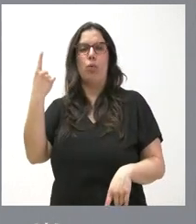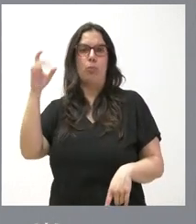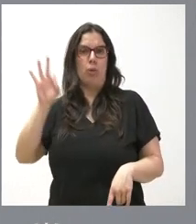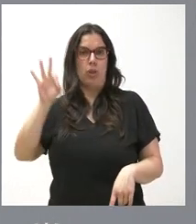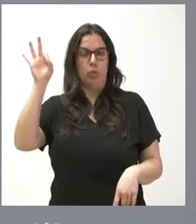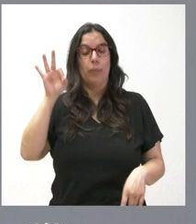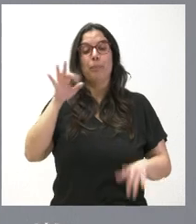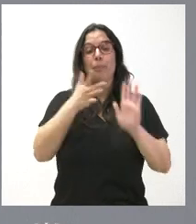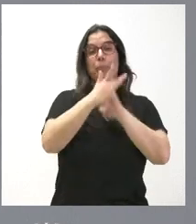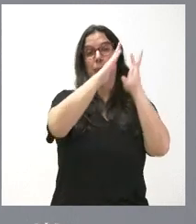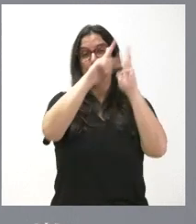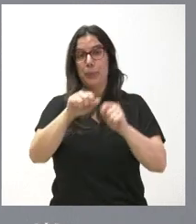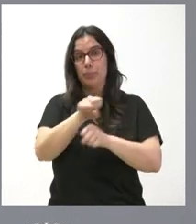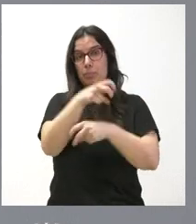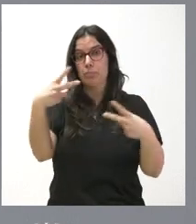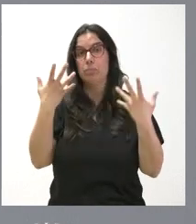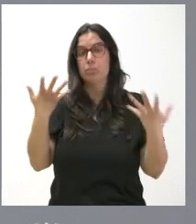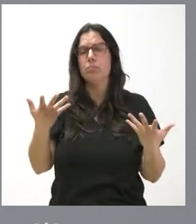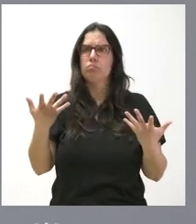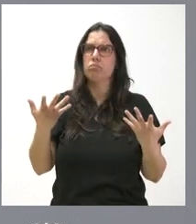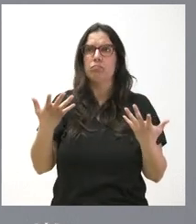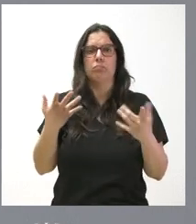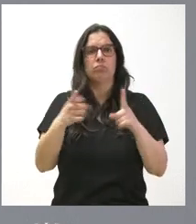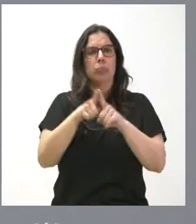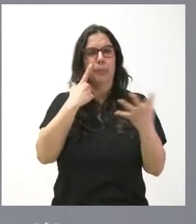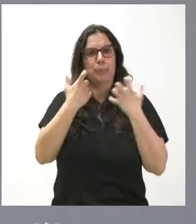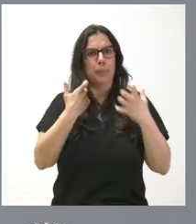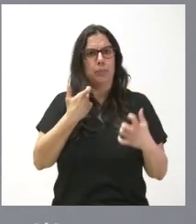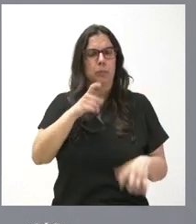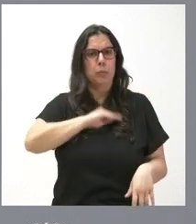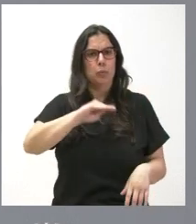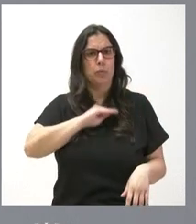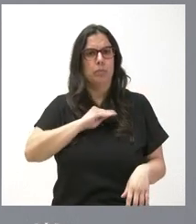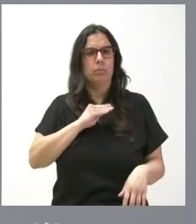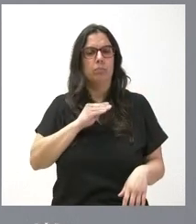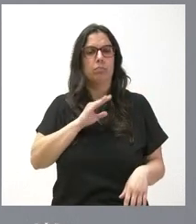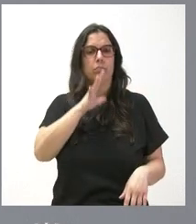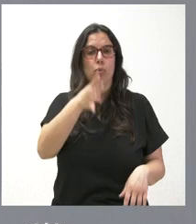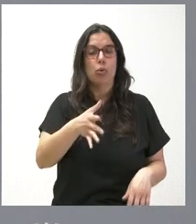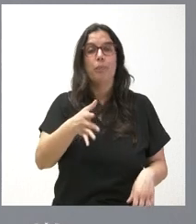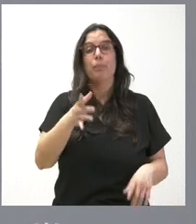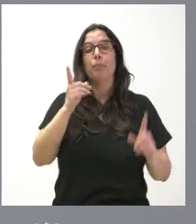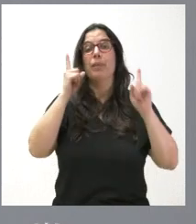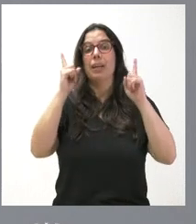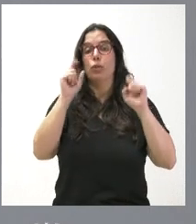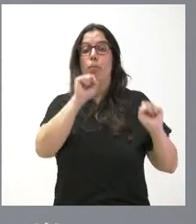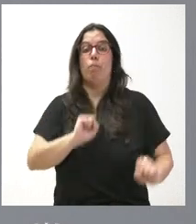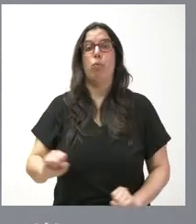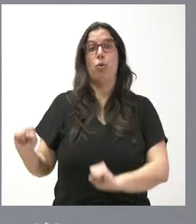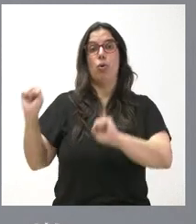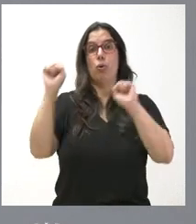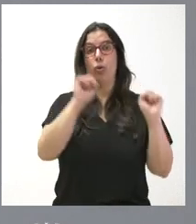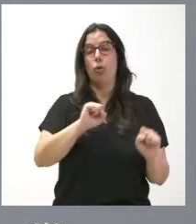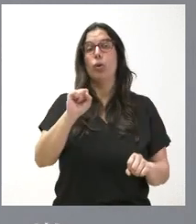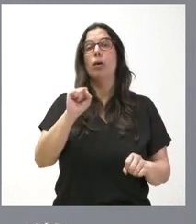esta campaña ha sido especialmente notorio porque, en el caso de la inmunización del